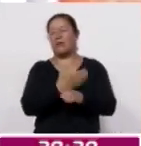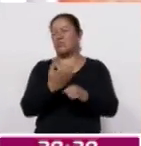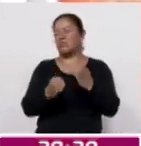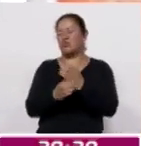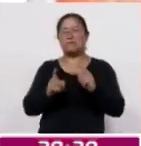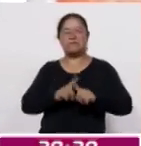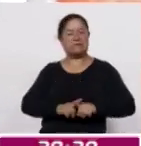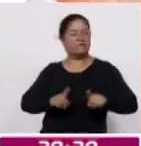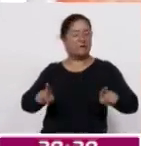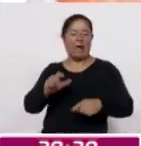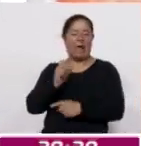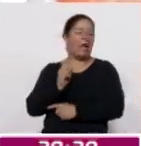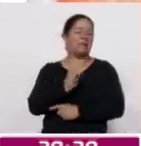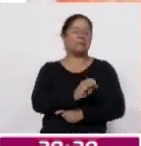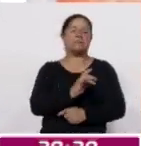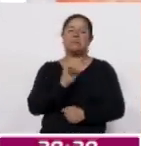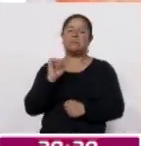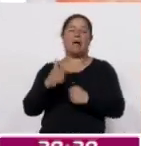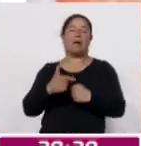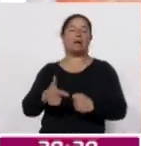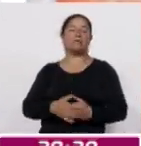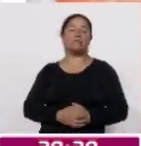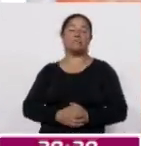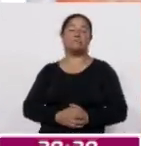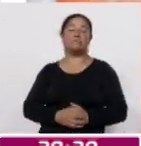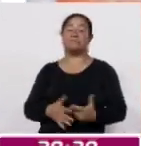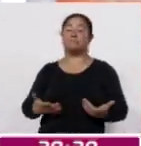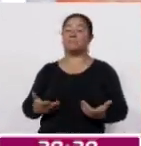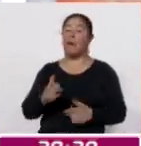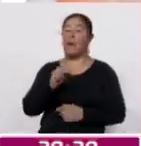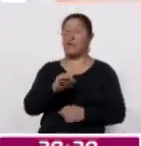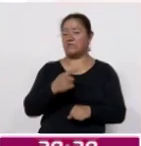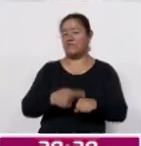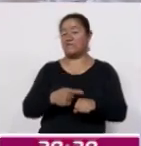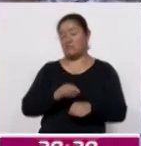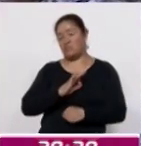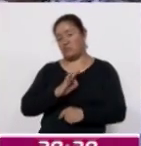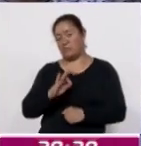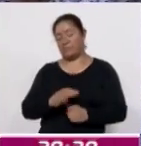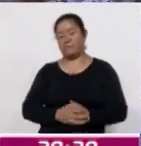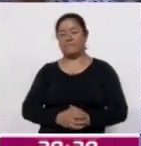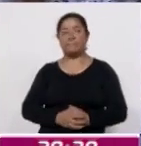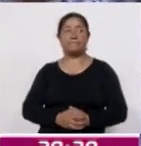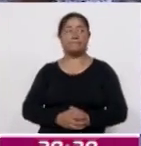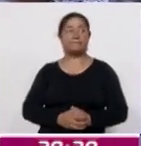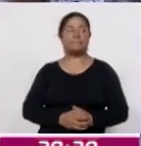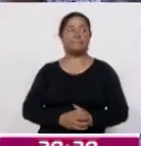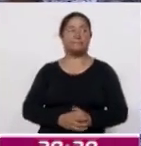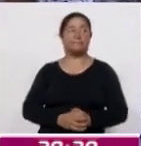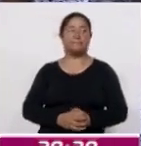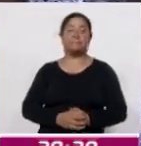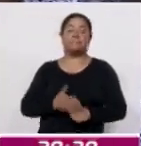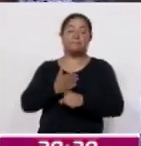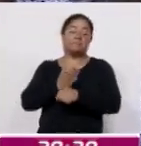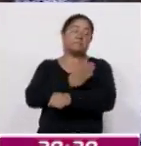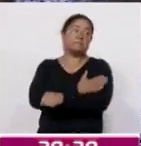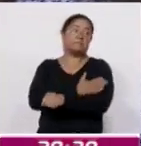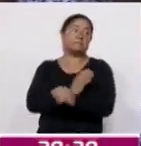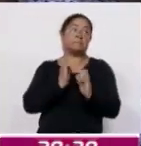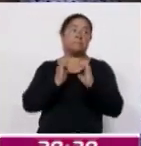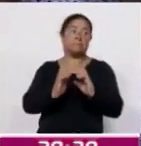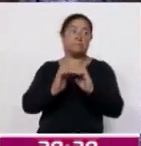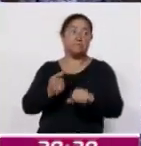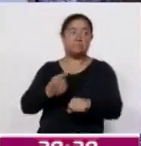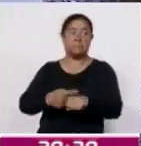nada más así, cualquier cosa, y con eso nos podemos enfermar. Hay que prevenir las